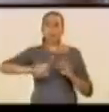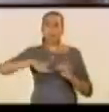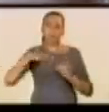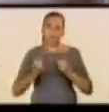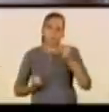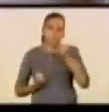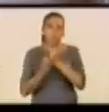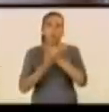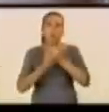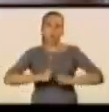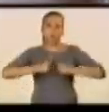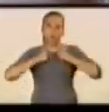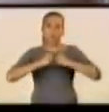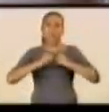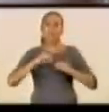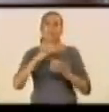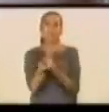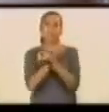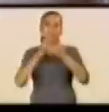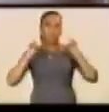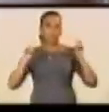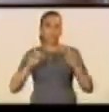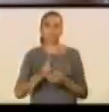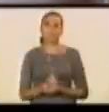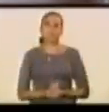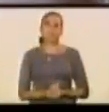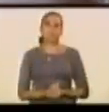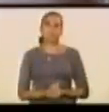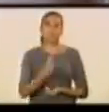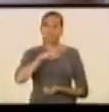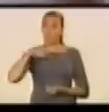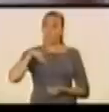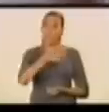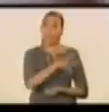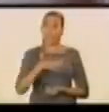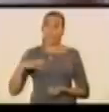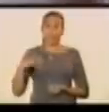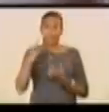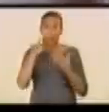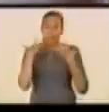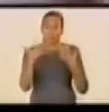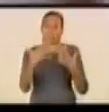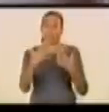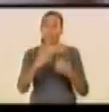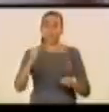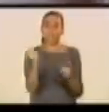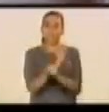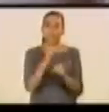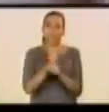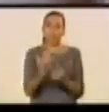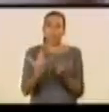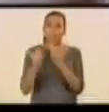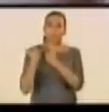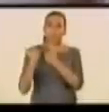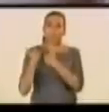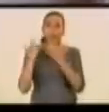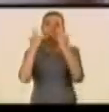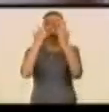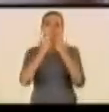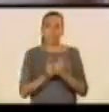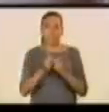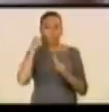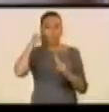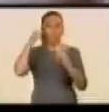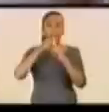fortalecimiento de nuestra democracia. Queremos resaltar el rol que deben ejercer las organizaciones